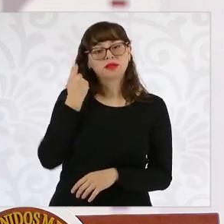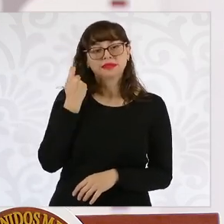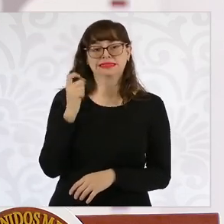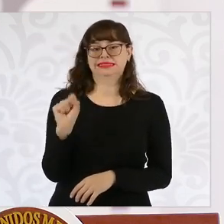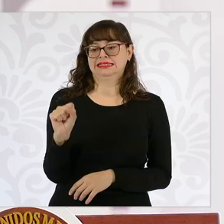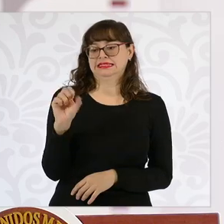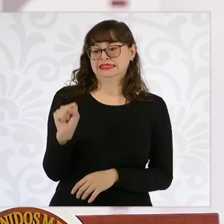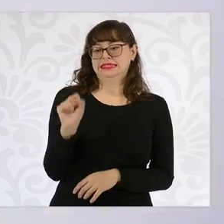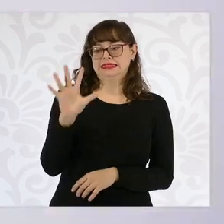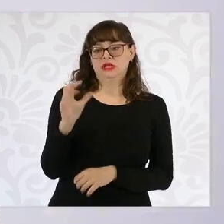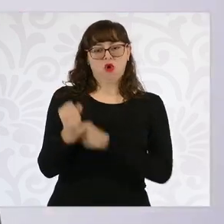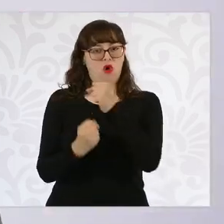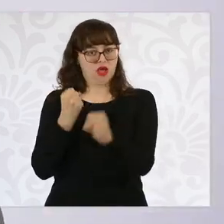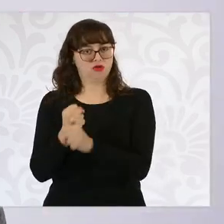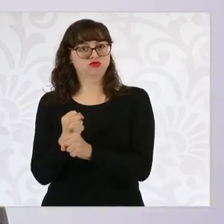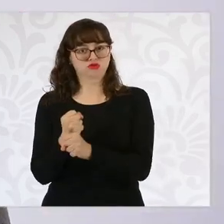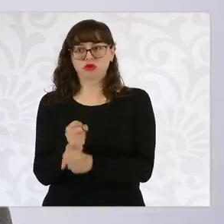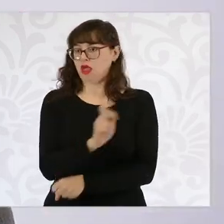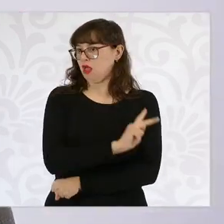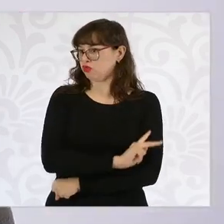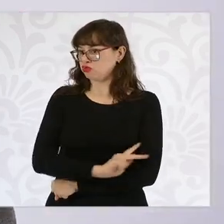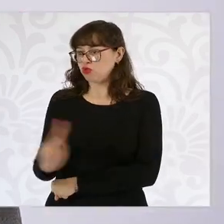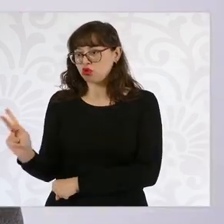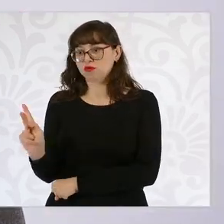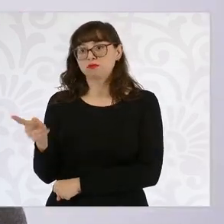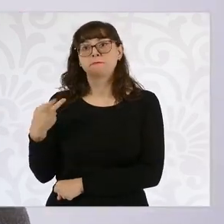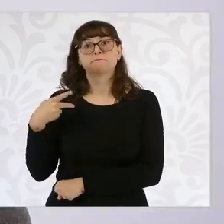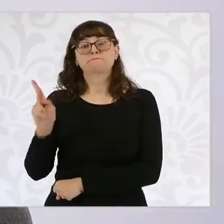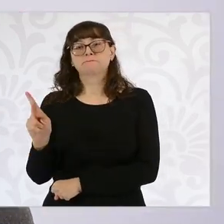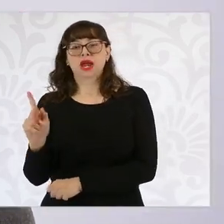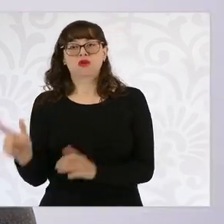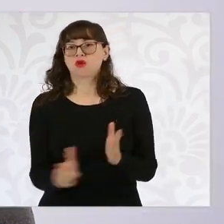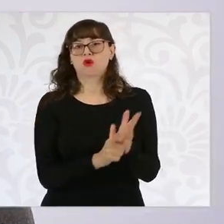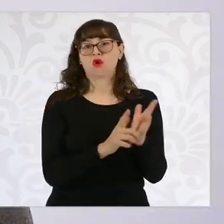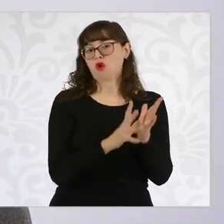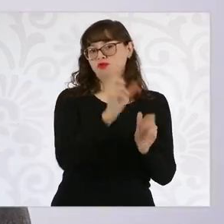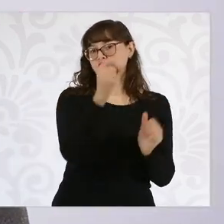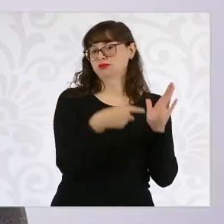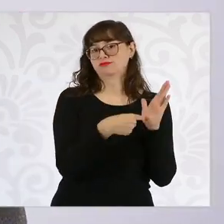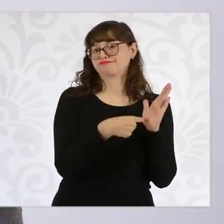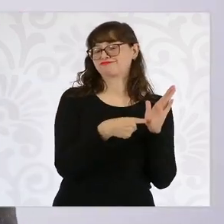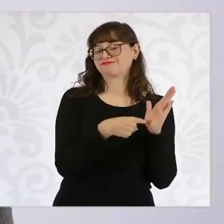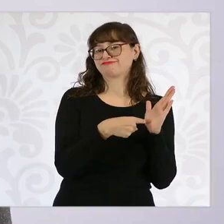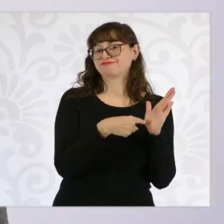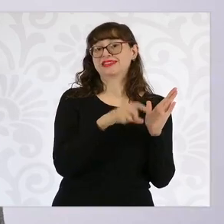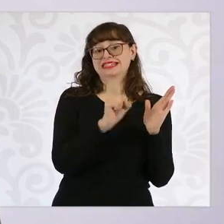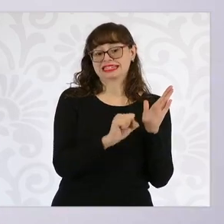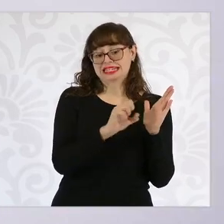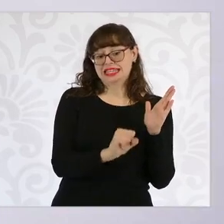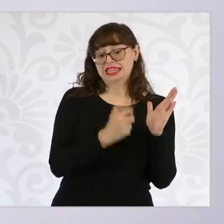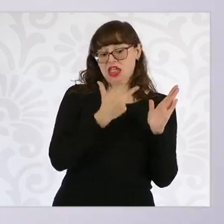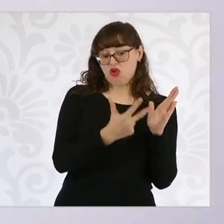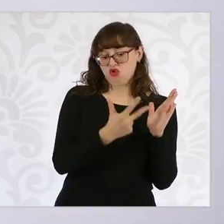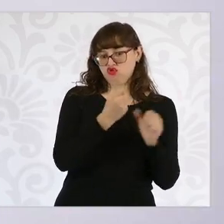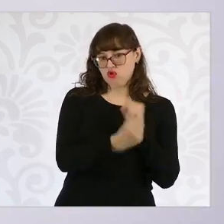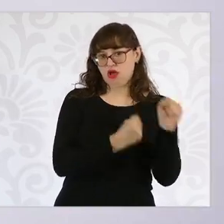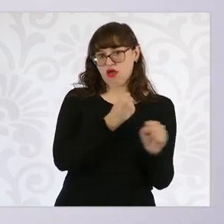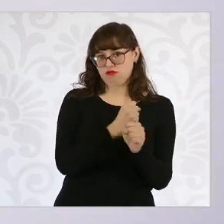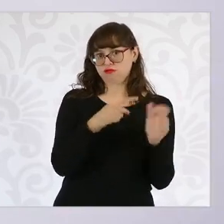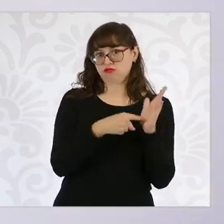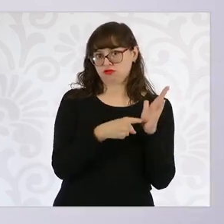pensión de manera universal. En la reforma del 2020 quedó a 68 años